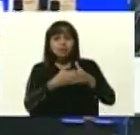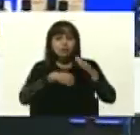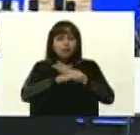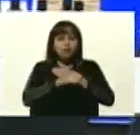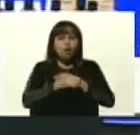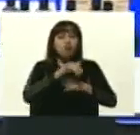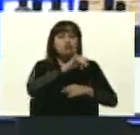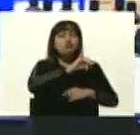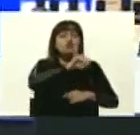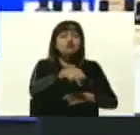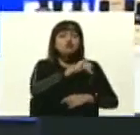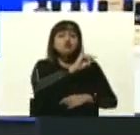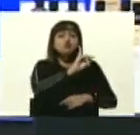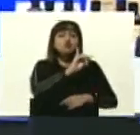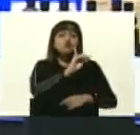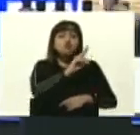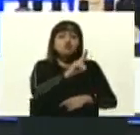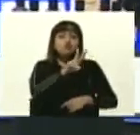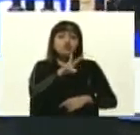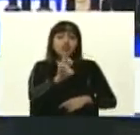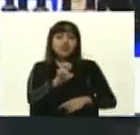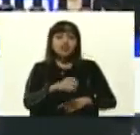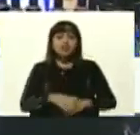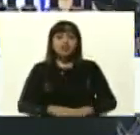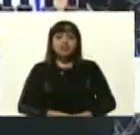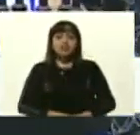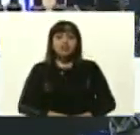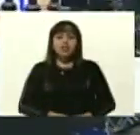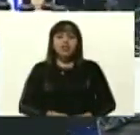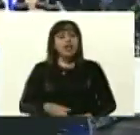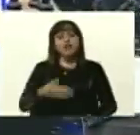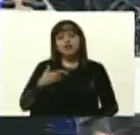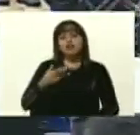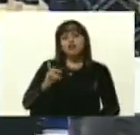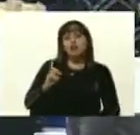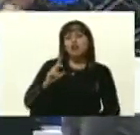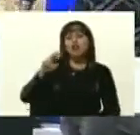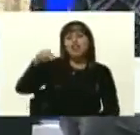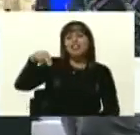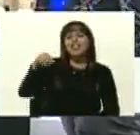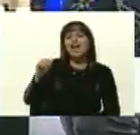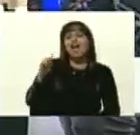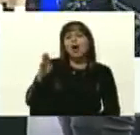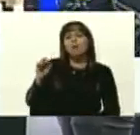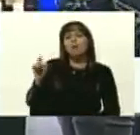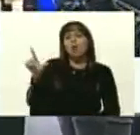Está bien. Yo soy de Nápoles, por maratona. Ah, muy bien. Pues correcto.